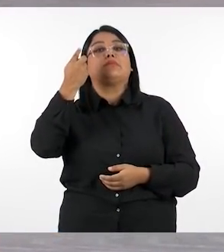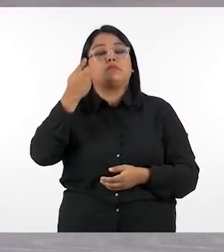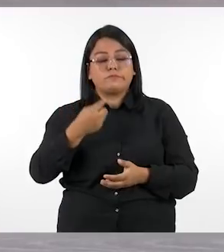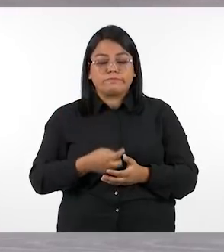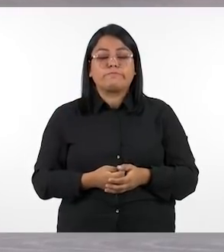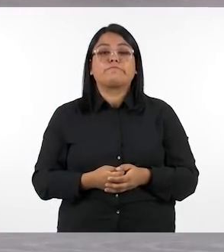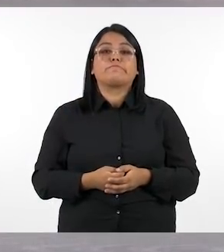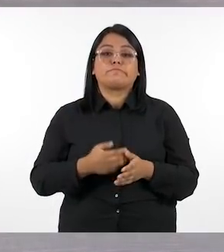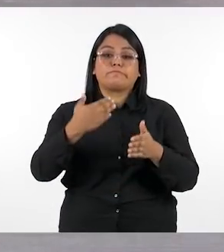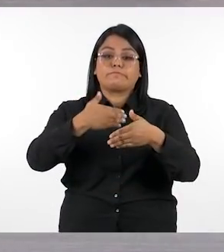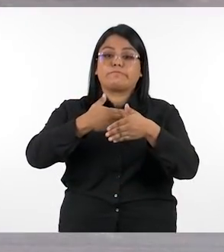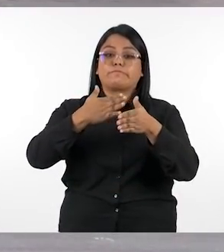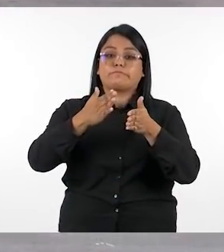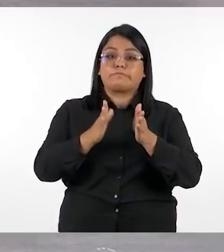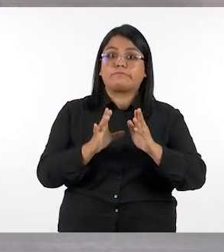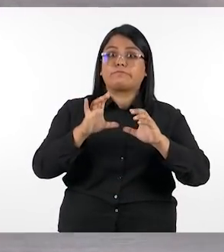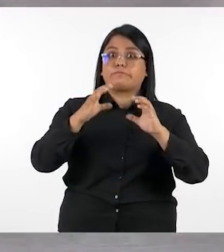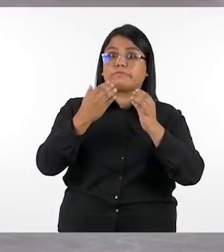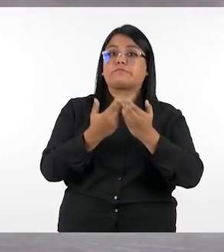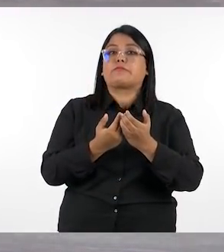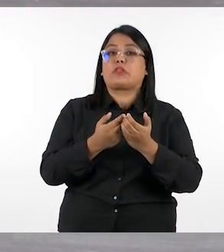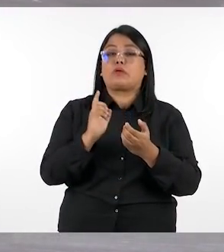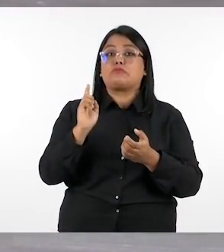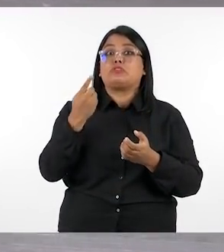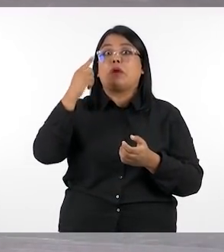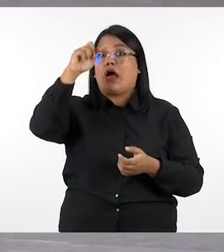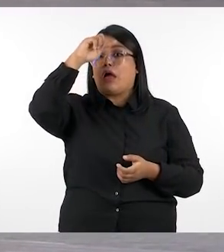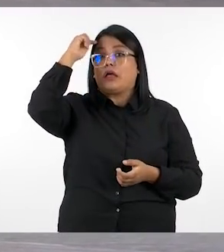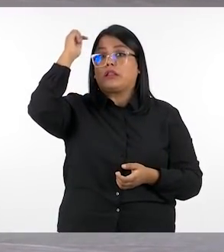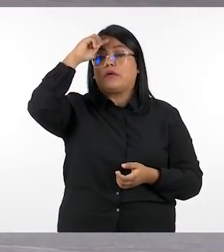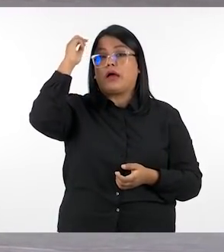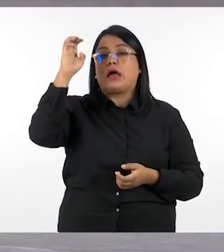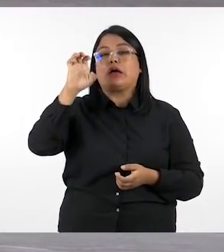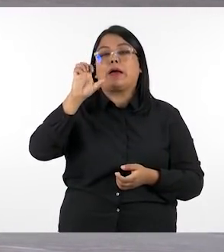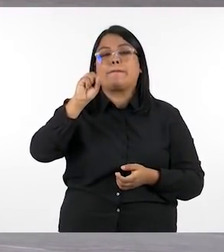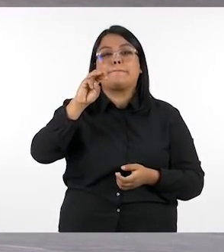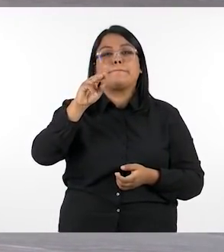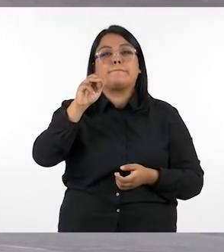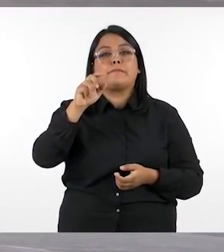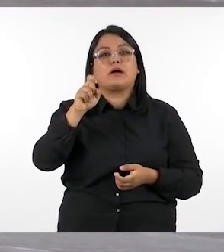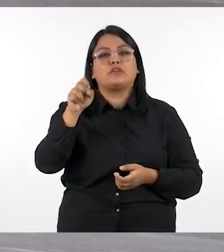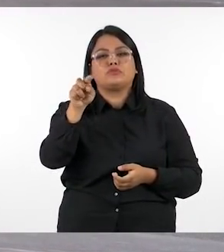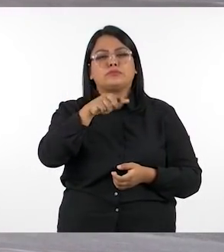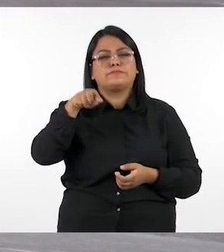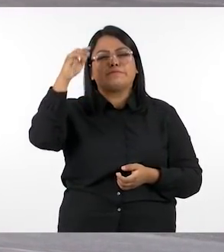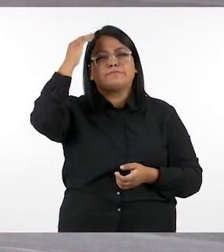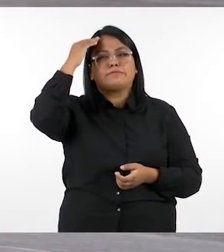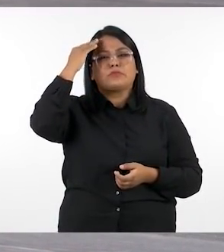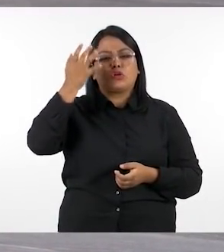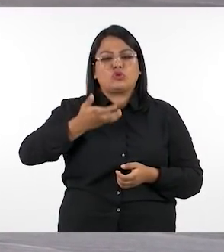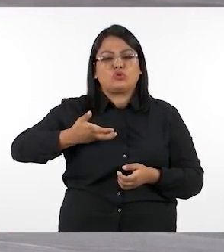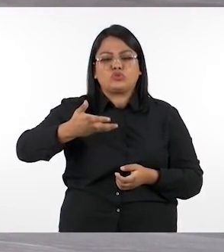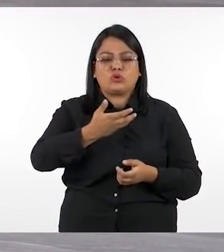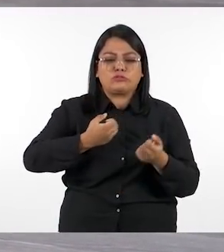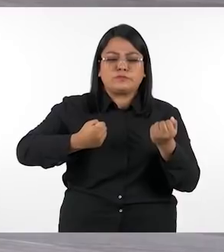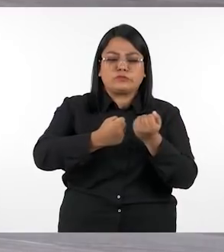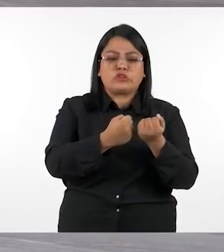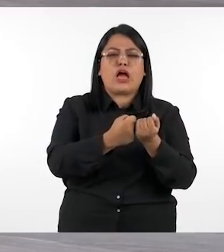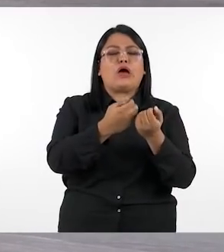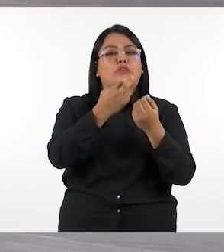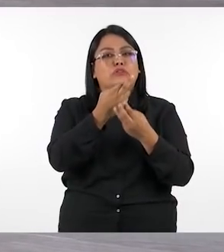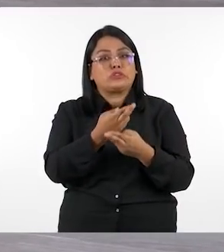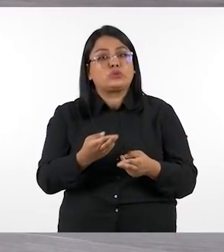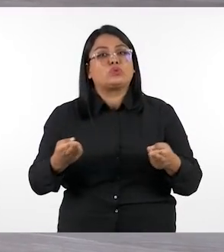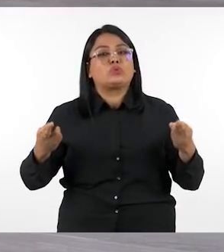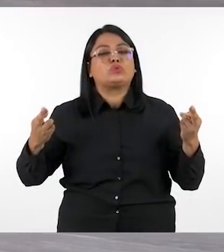primera vez van a estar en el aula o en algunos casos por primera vez trabajando con es mate así que sepan que nosotros estamos ahí creando